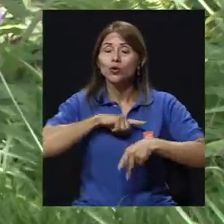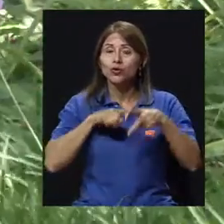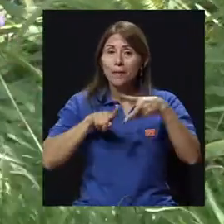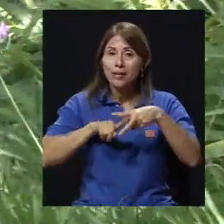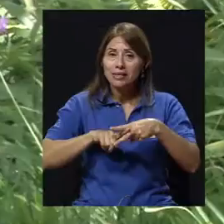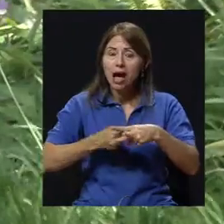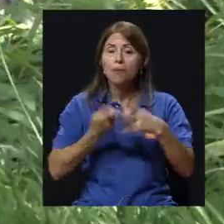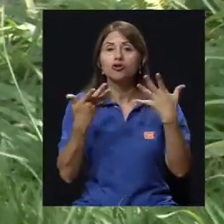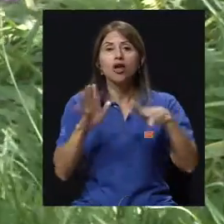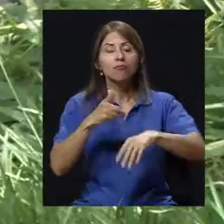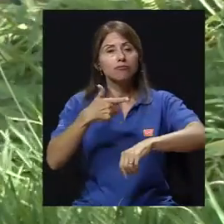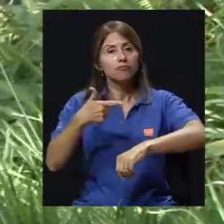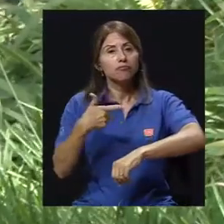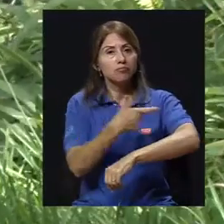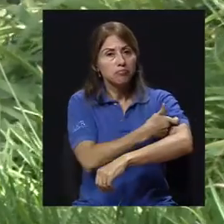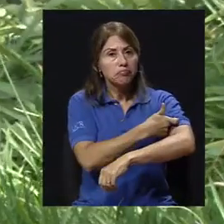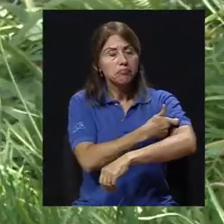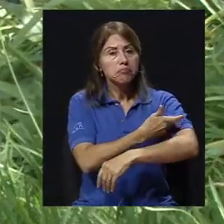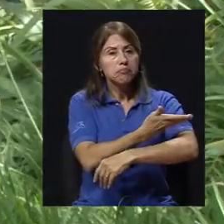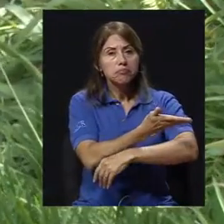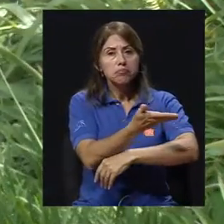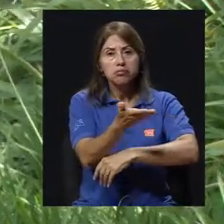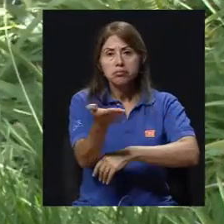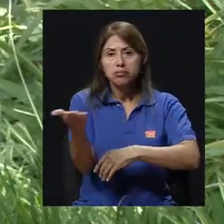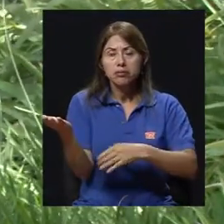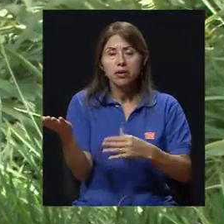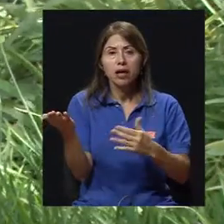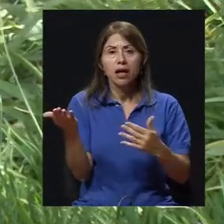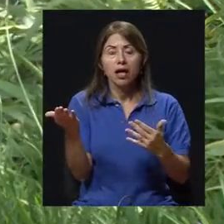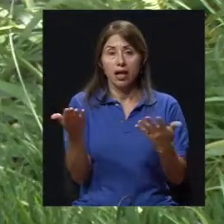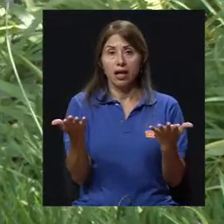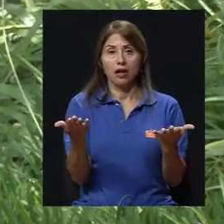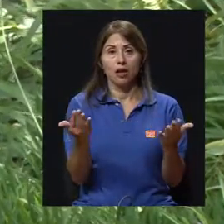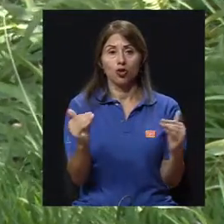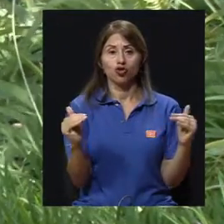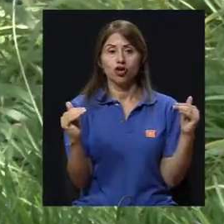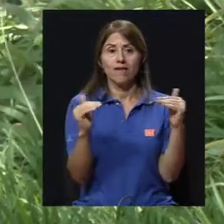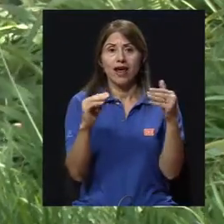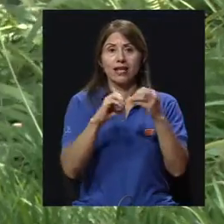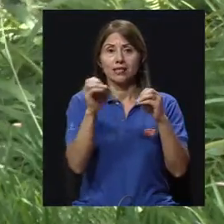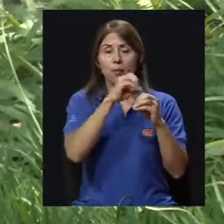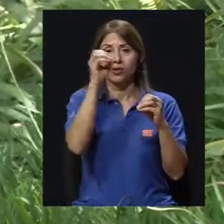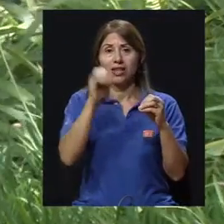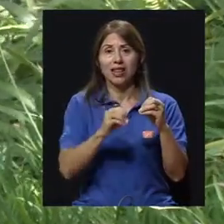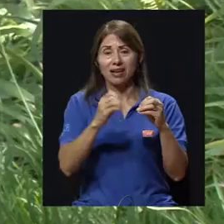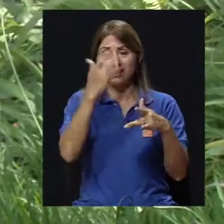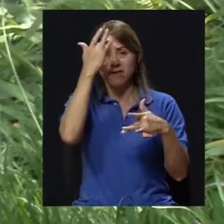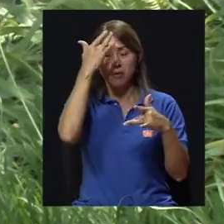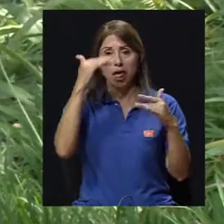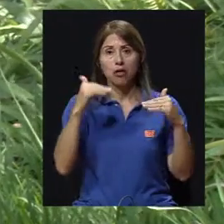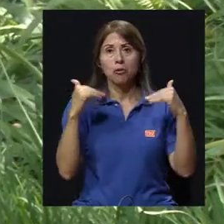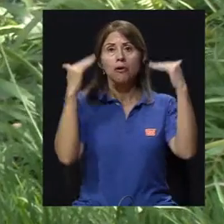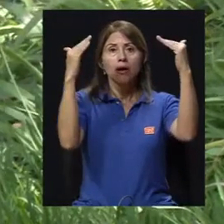vacunar a la población, resulta que los niveles de hepatitis B comenzaron a caer como incidencia, y lo que